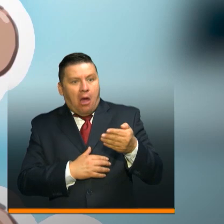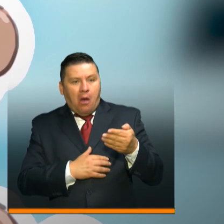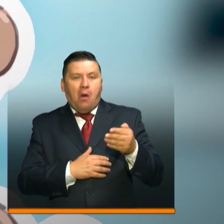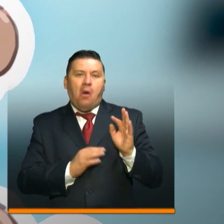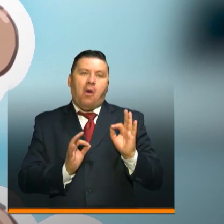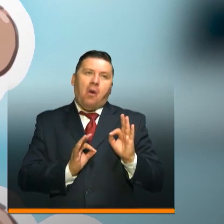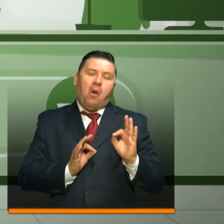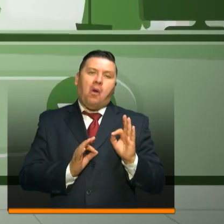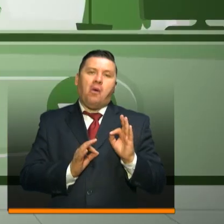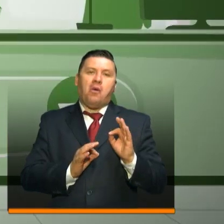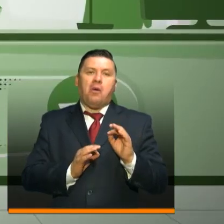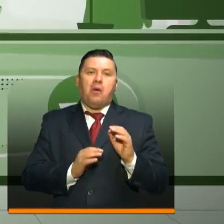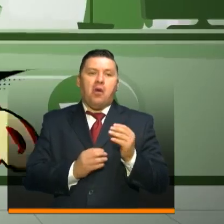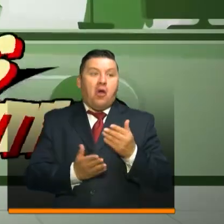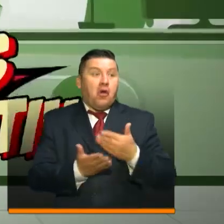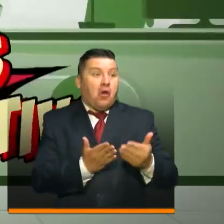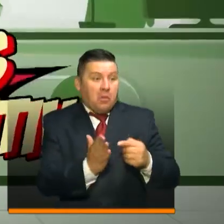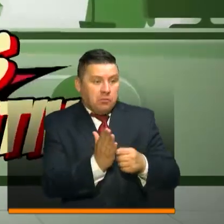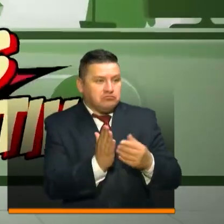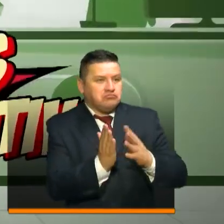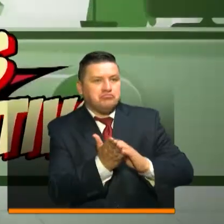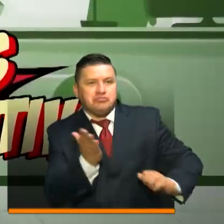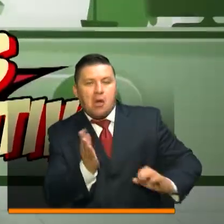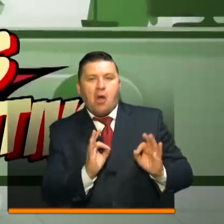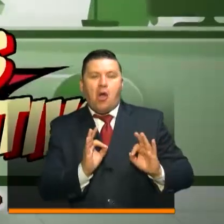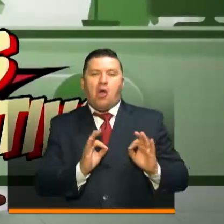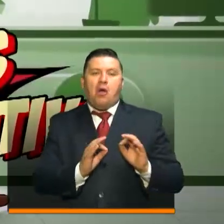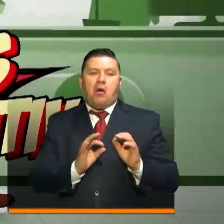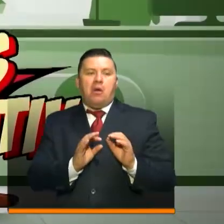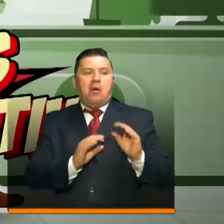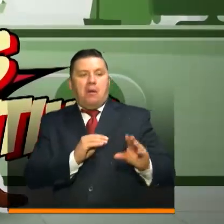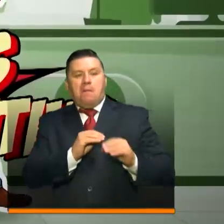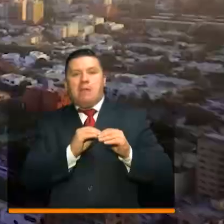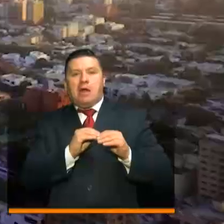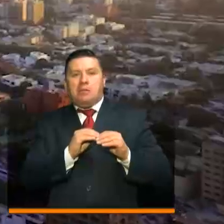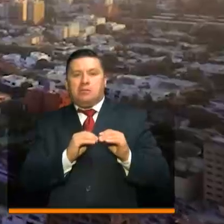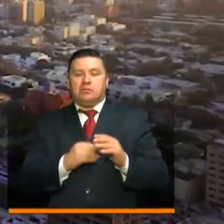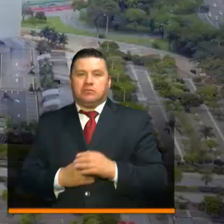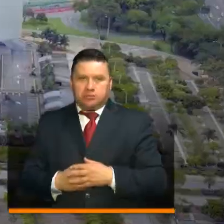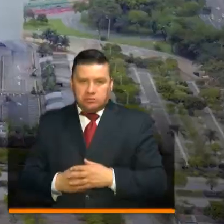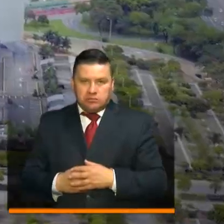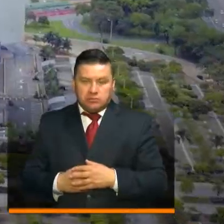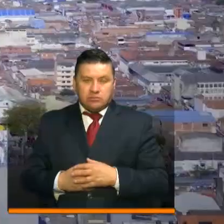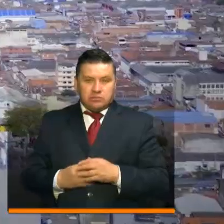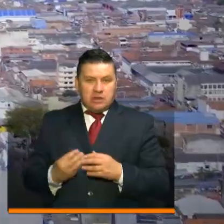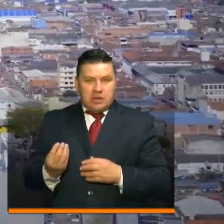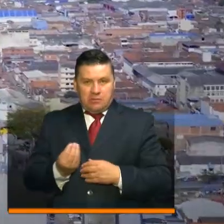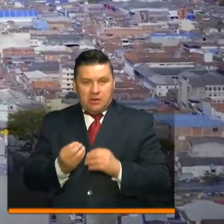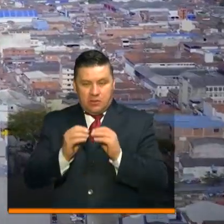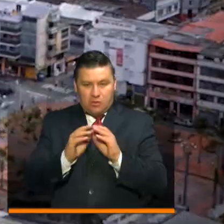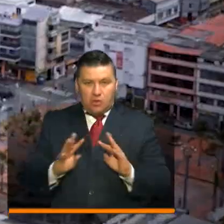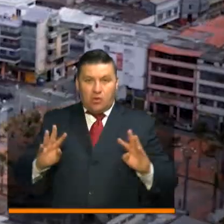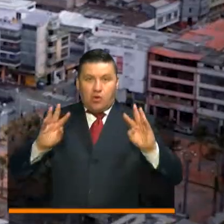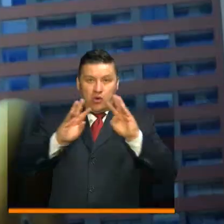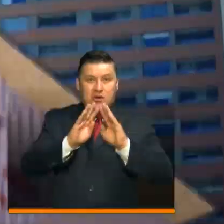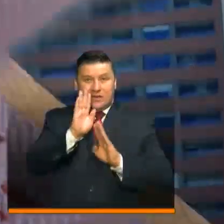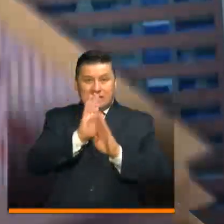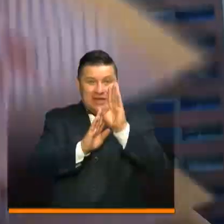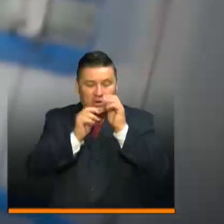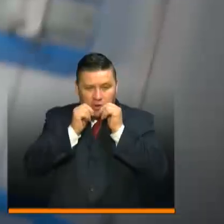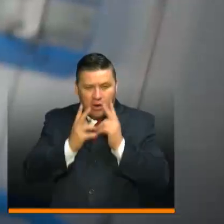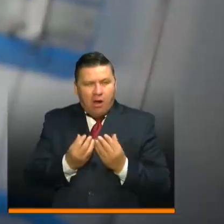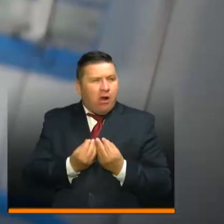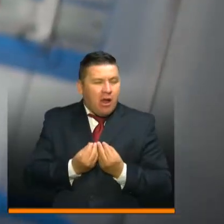podrá hacer compras directas o podrá hacer giros adicionales de esa cuenta. Miembros del programa de Naciones Unidas para el Desarrollo